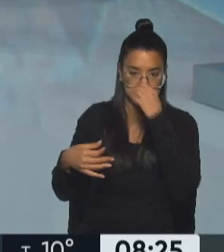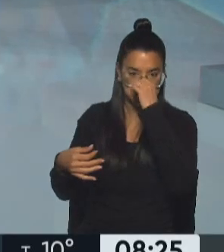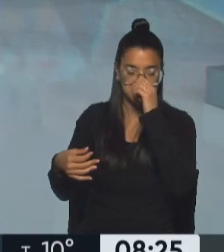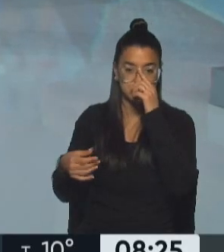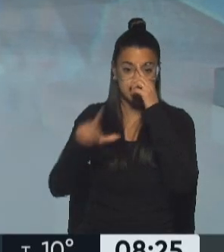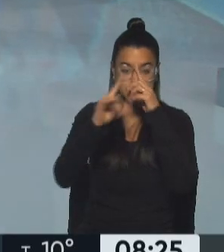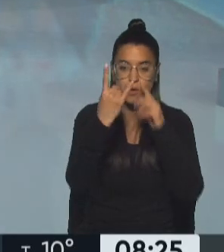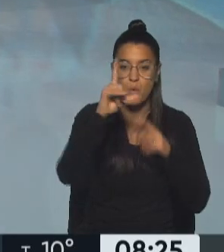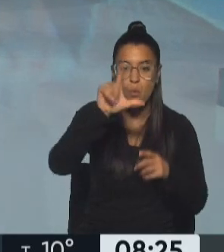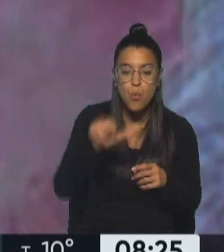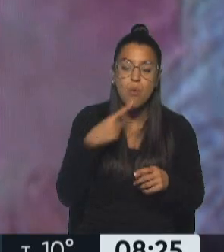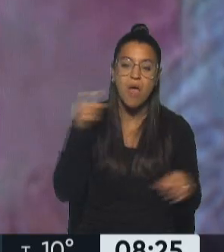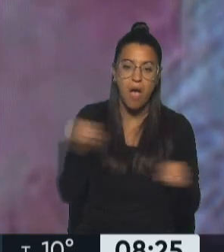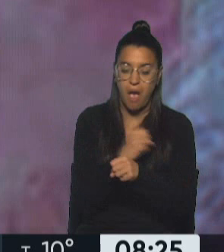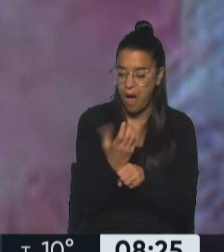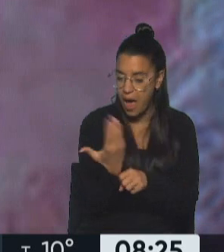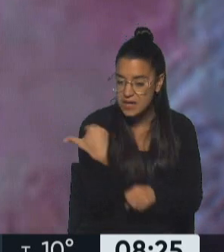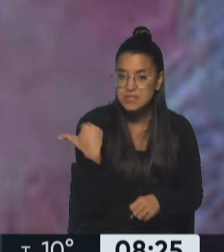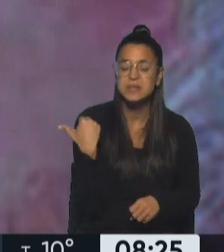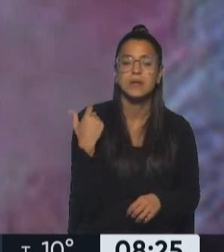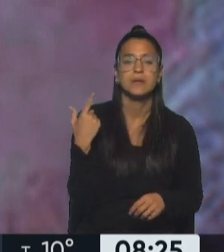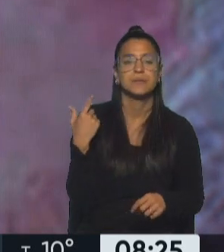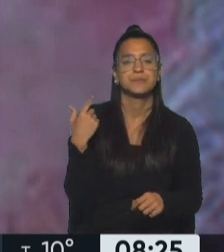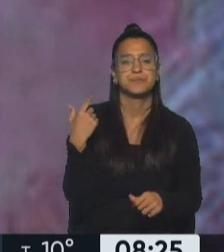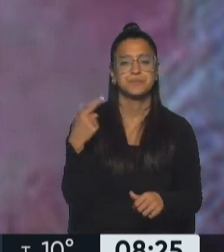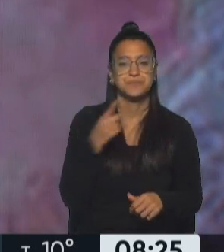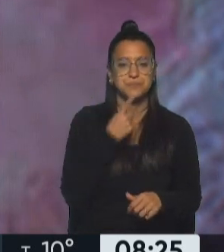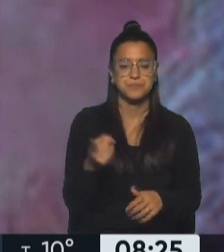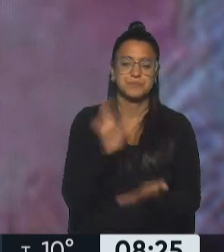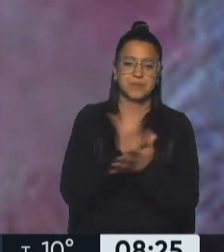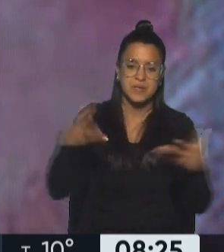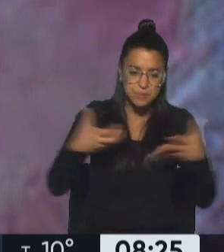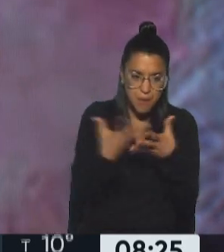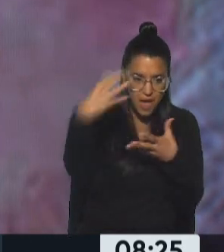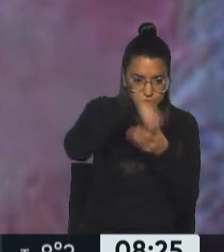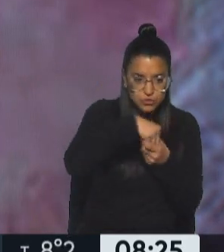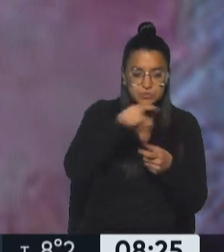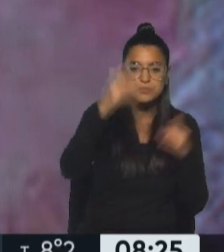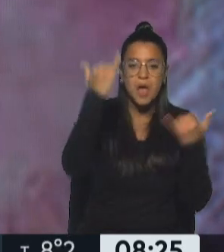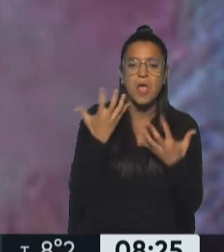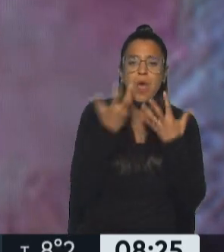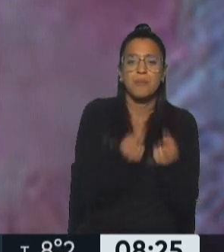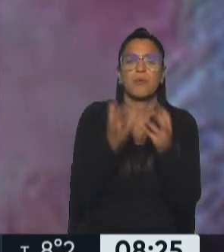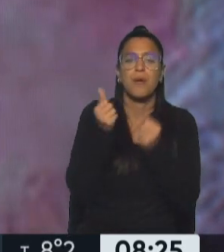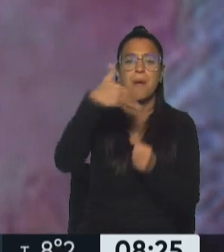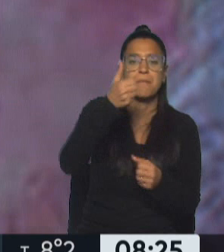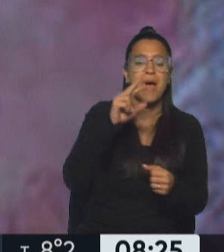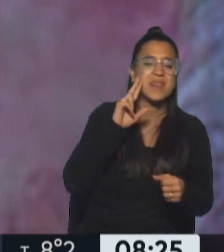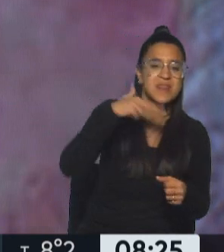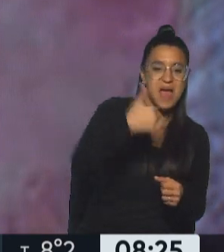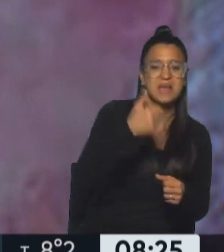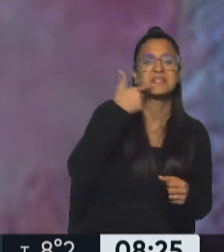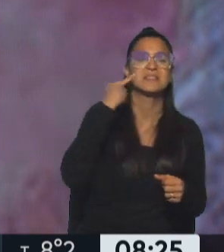Lula confirmó ayer que está sumando a su espacio y a toda una serie de apoyos a Marina Silva,